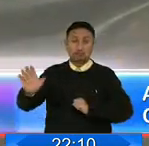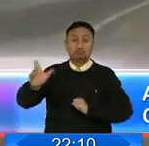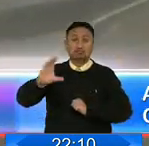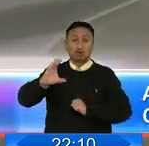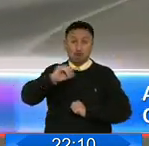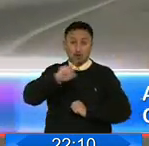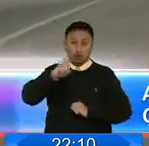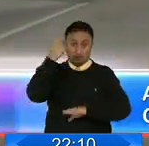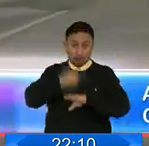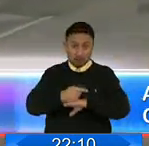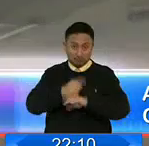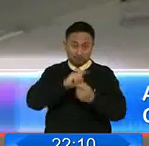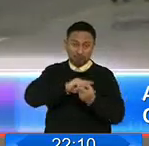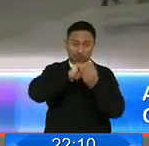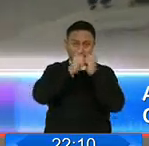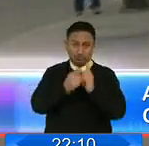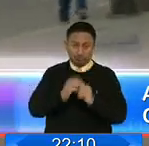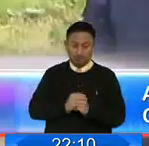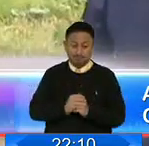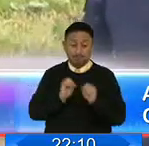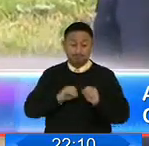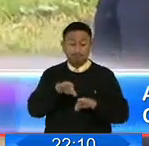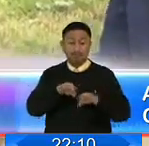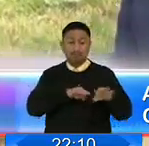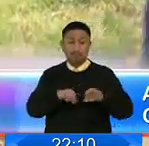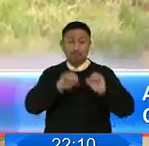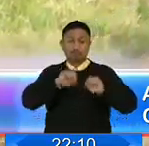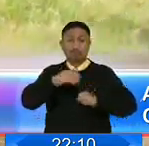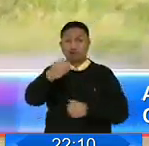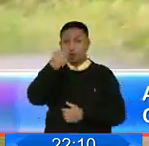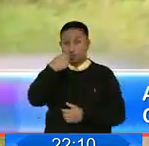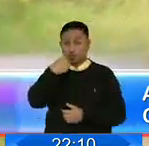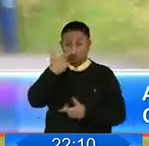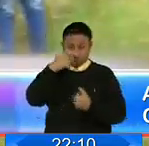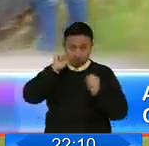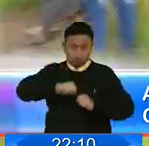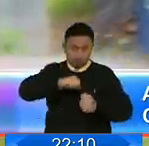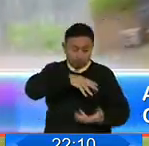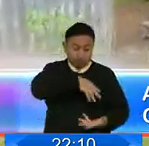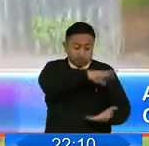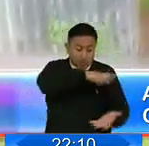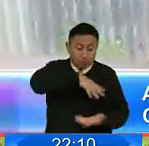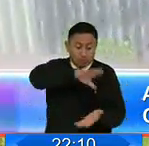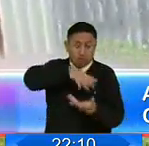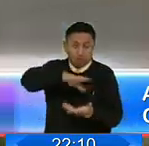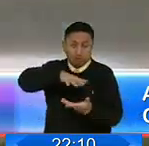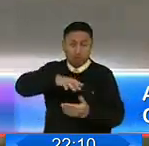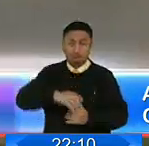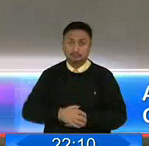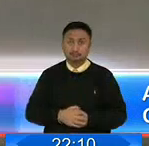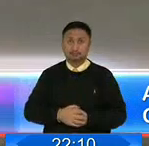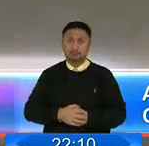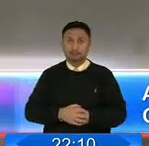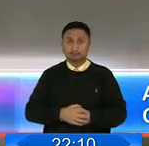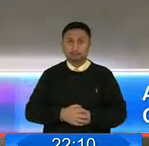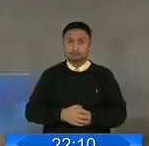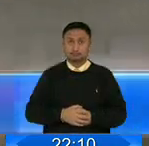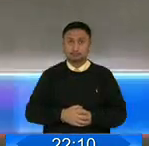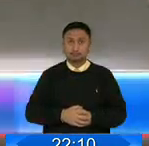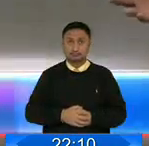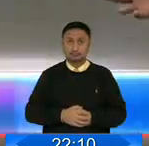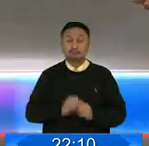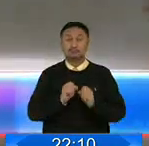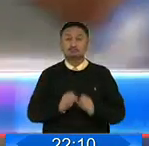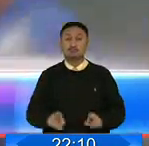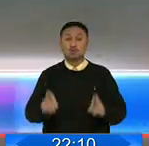COE cantonal. Además, indicó que se seguirán distribuyendo los kits de alimentos a los más necesitados. Que por medio estén las Naciones